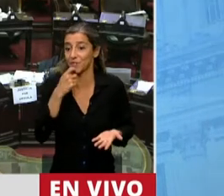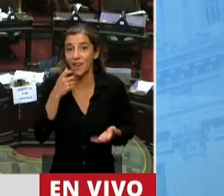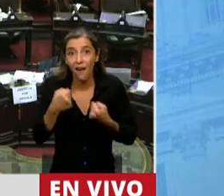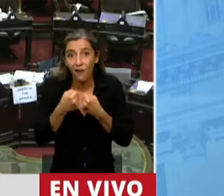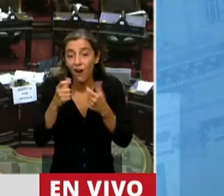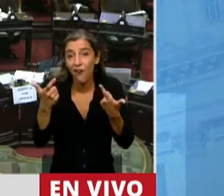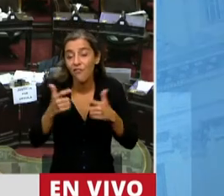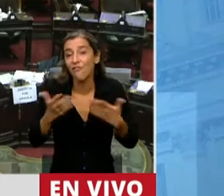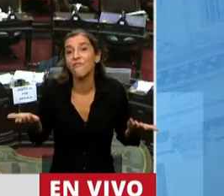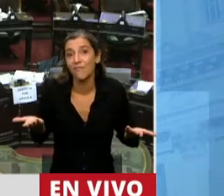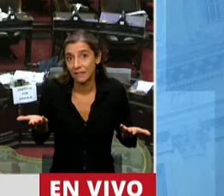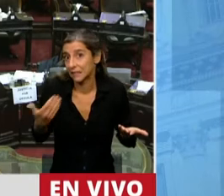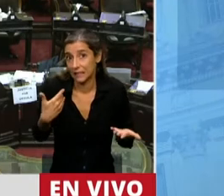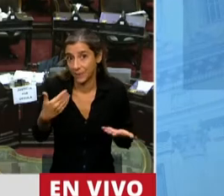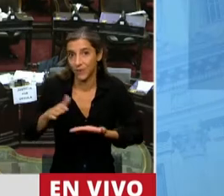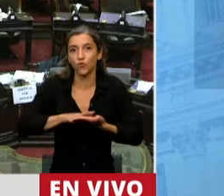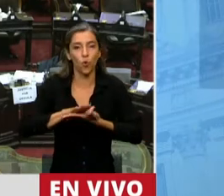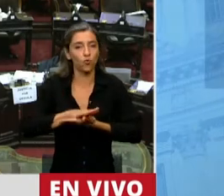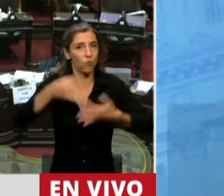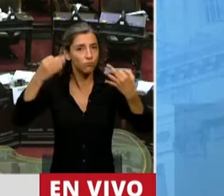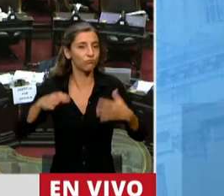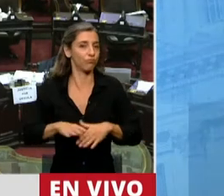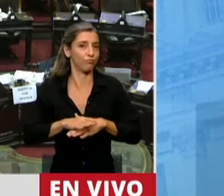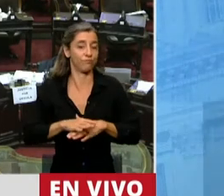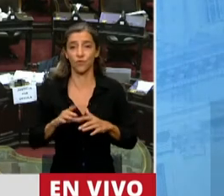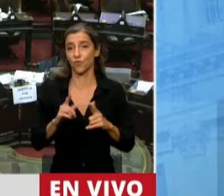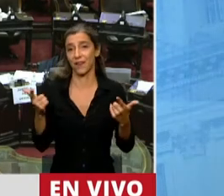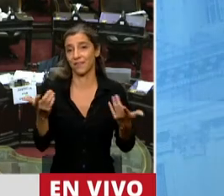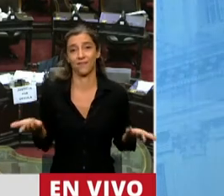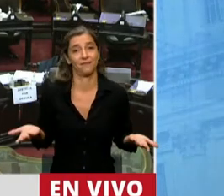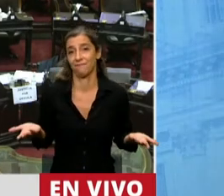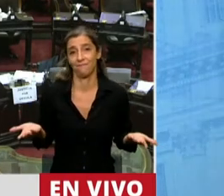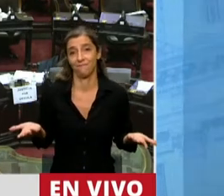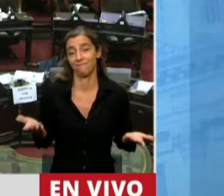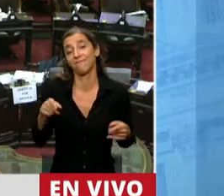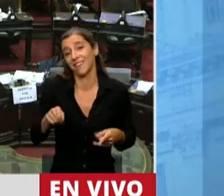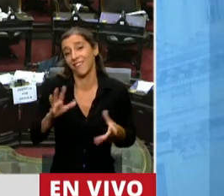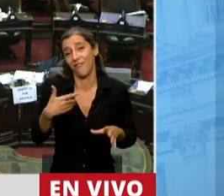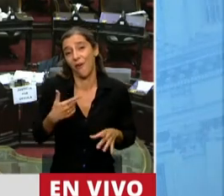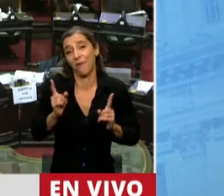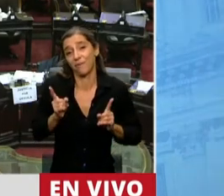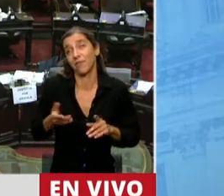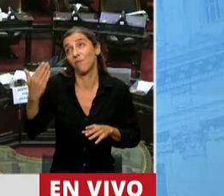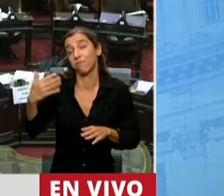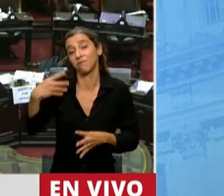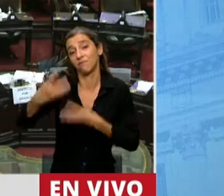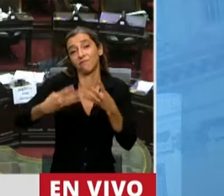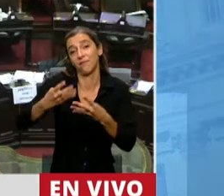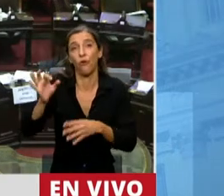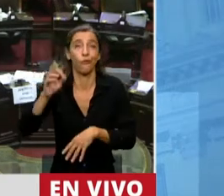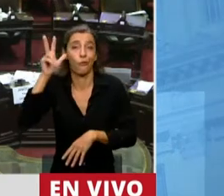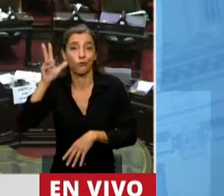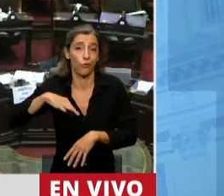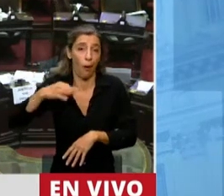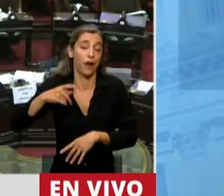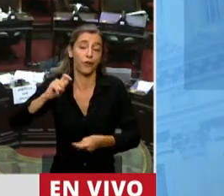resolver la deuda externa de la Argentina sin acuerdos, y bueno, cada 4 años o cada 8 siempre viene una